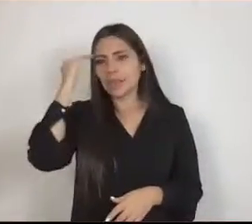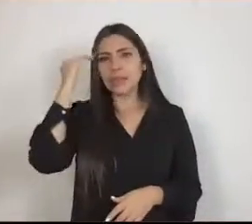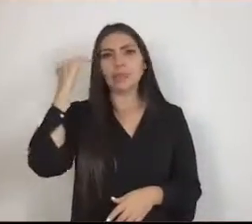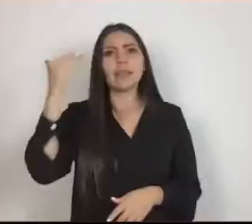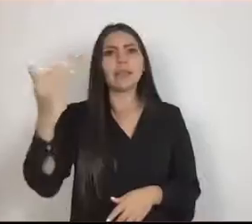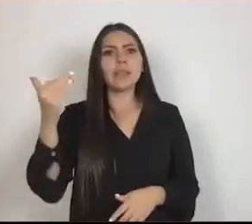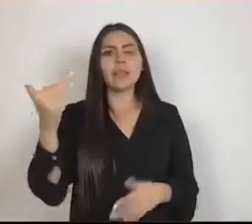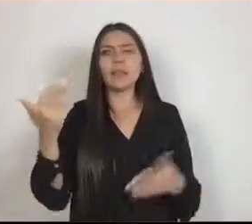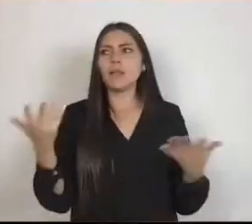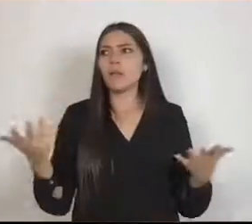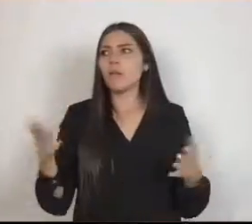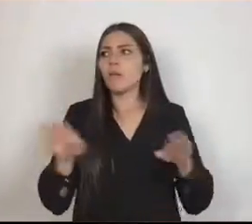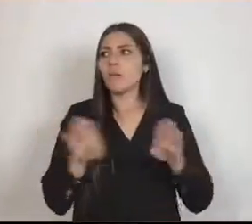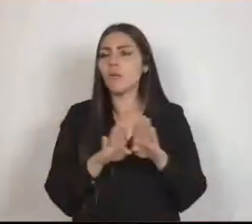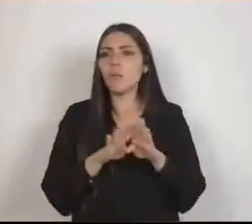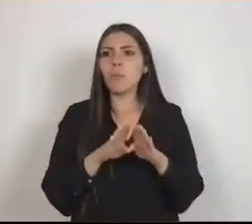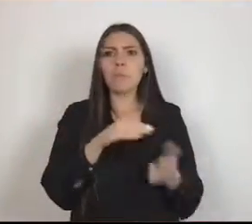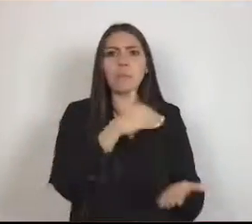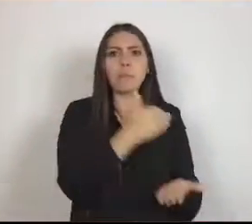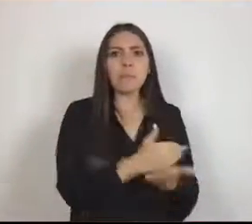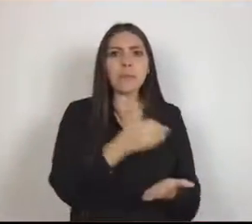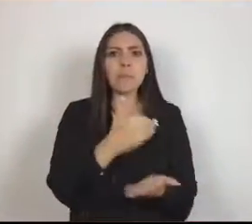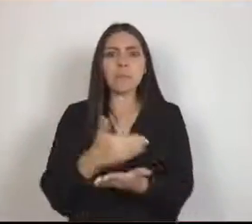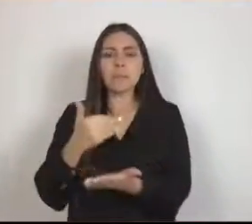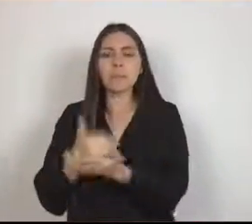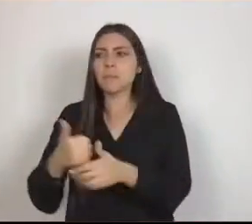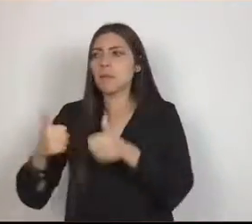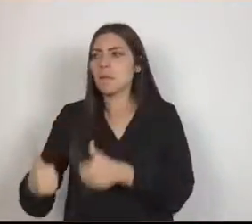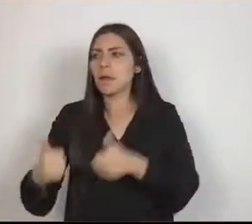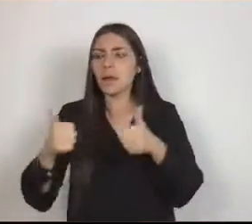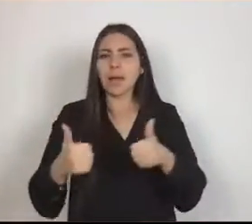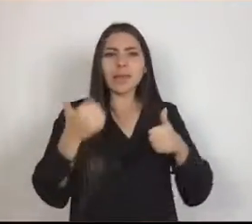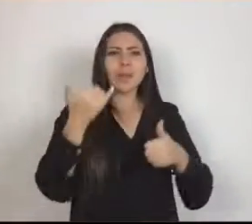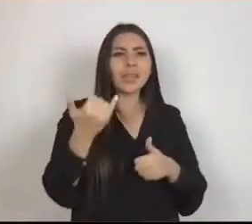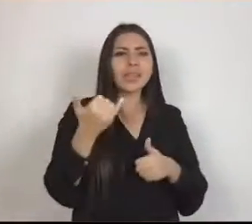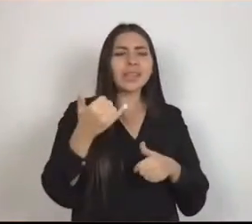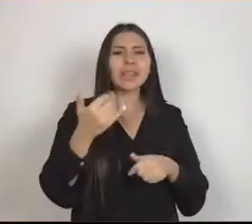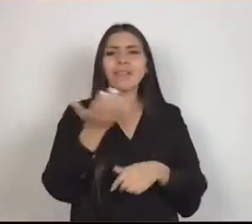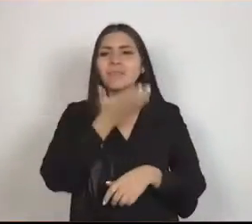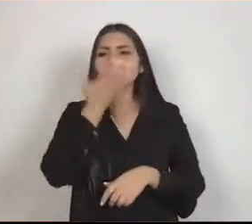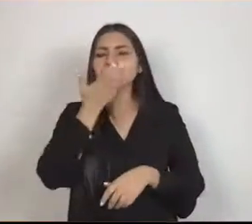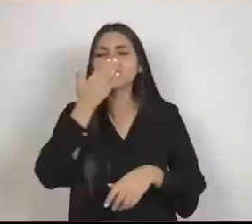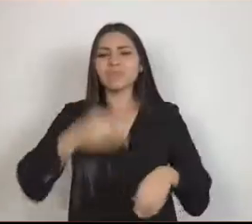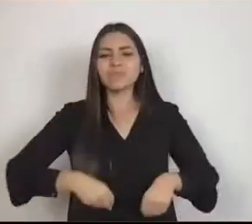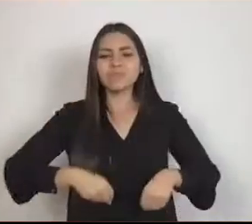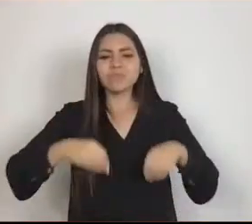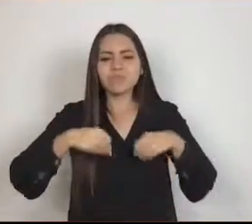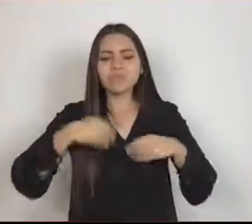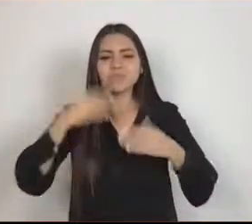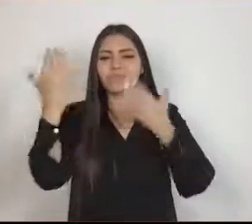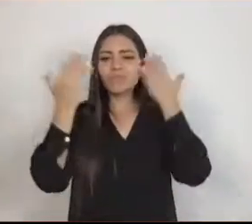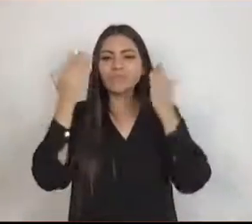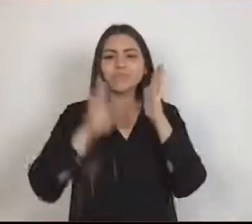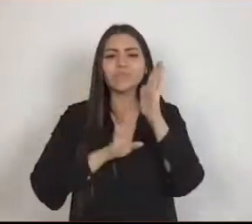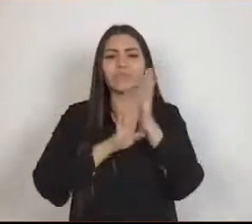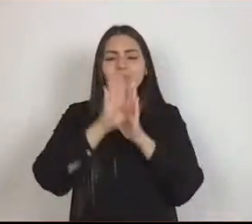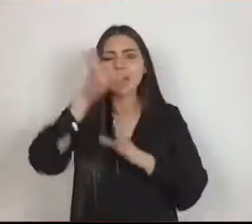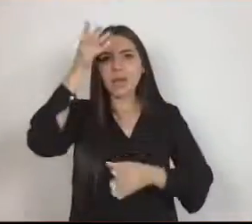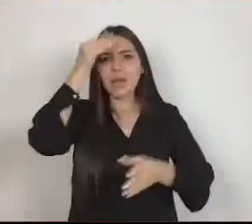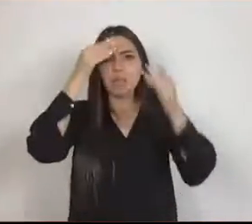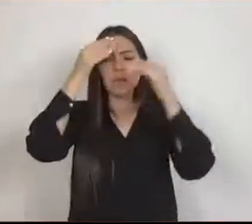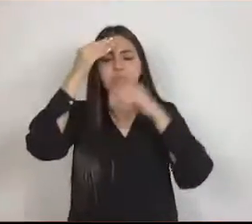transformó todas las dimensiones de desarrollo, crecimiento y conocimiento